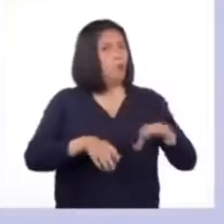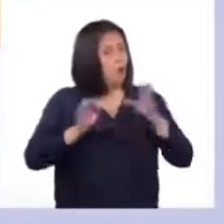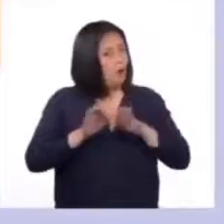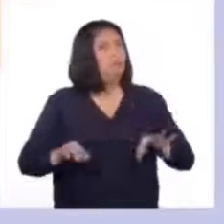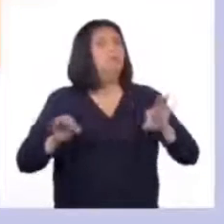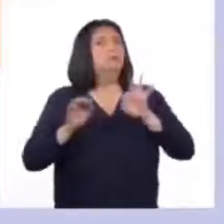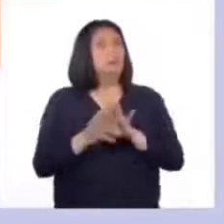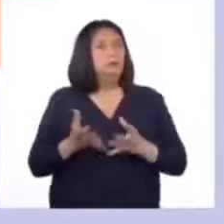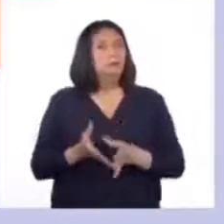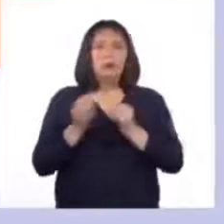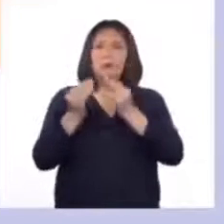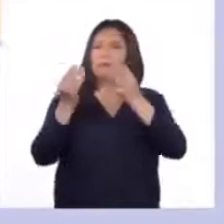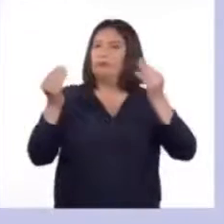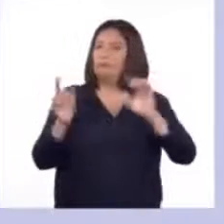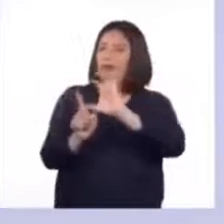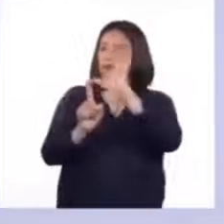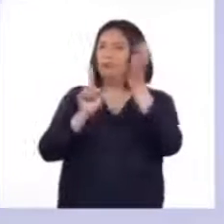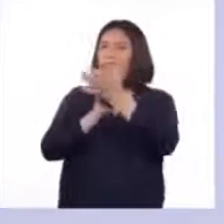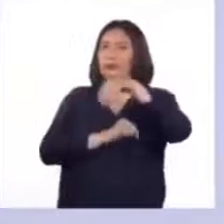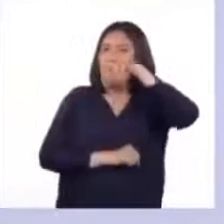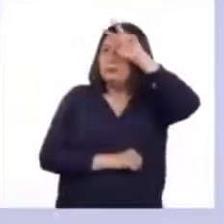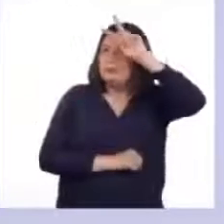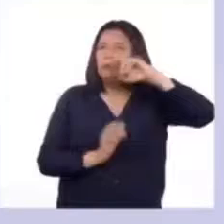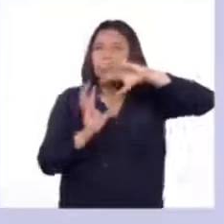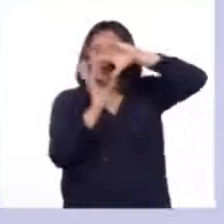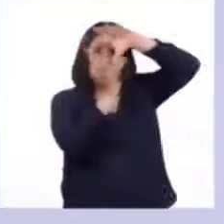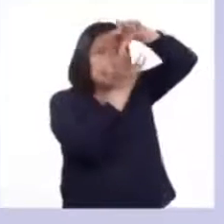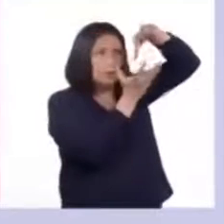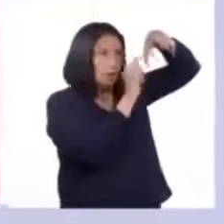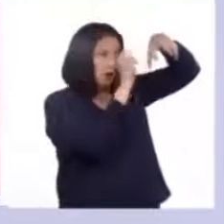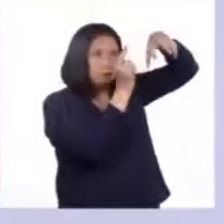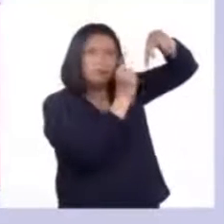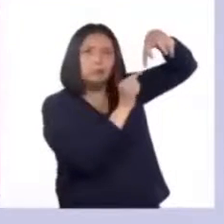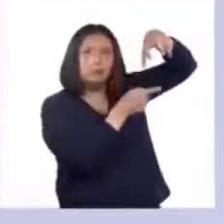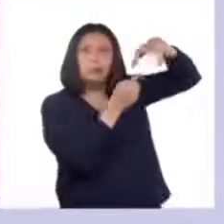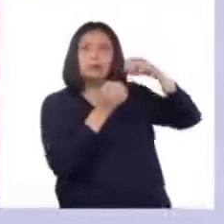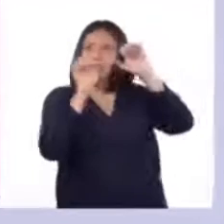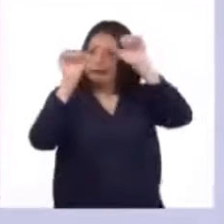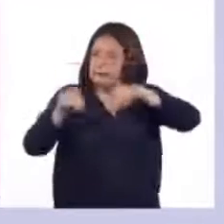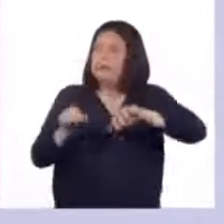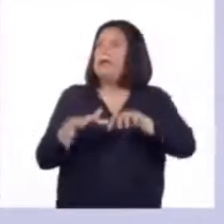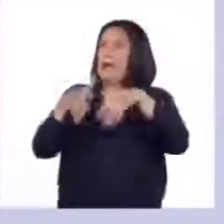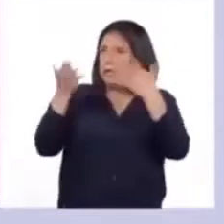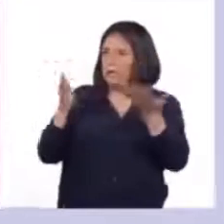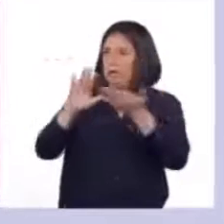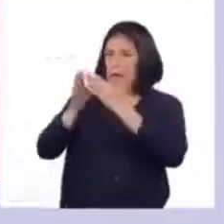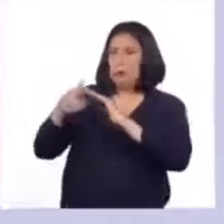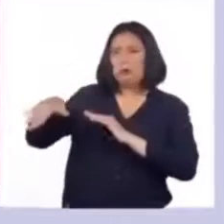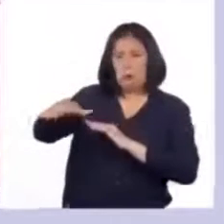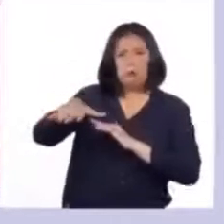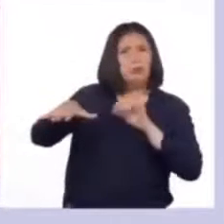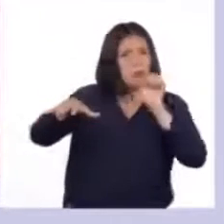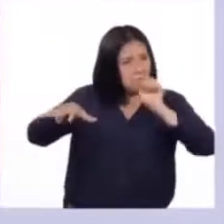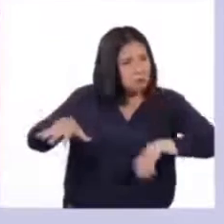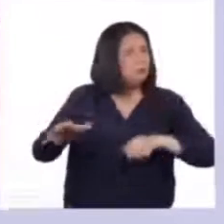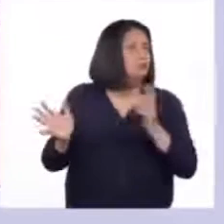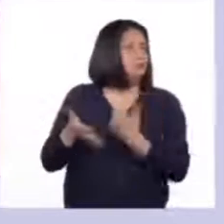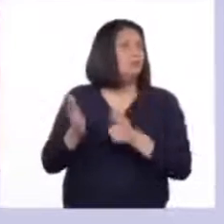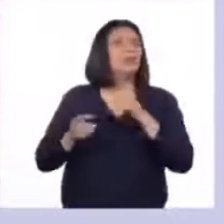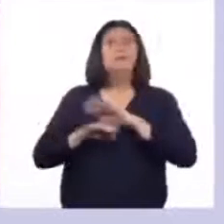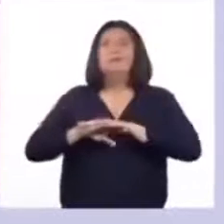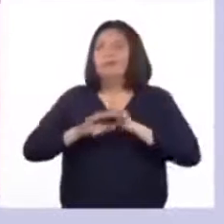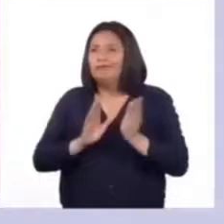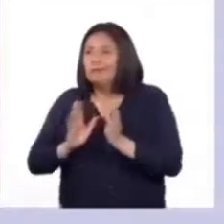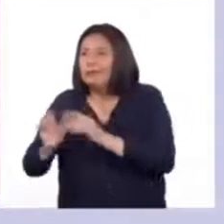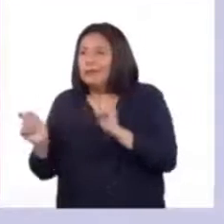para muchas culturas en el Perú y en el resto del mundo. Existen comunidades que tienen rituales para festejar